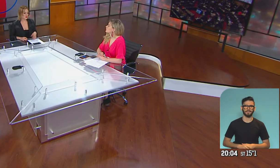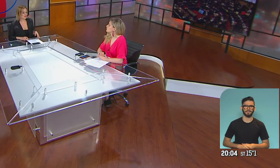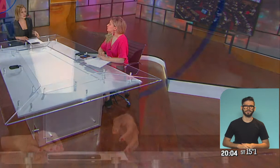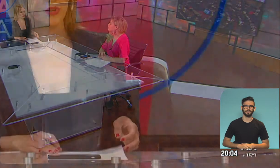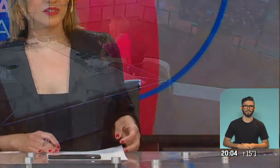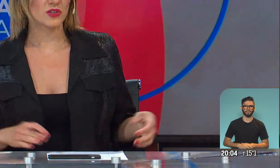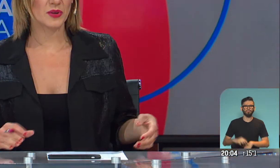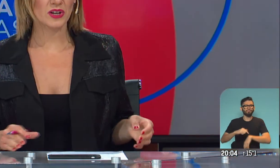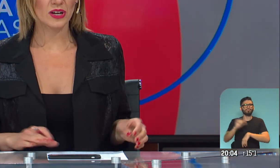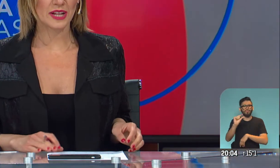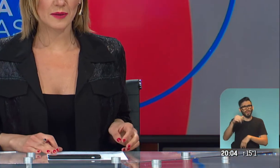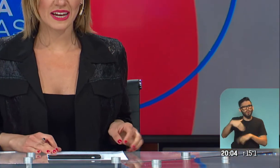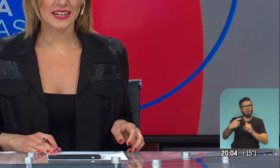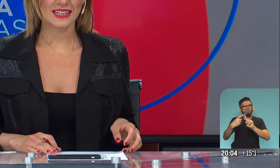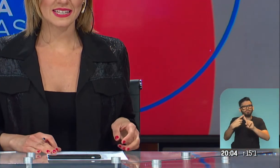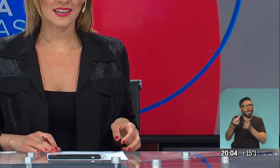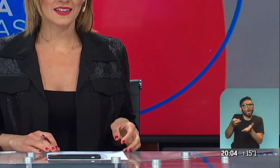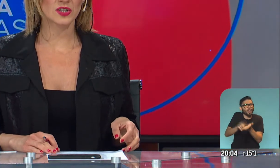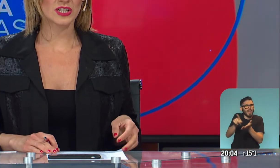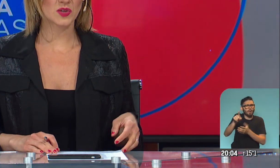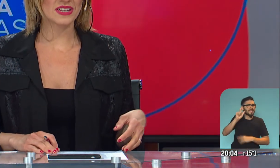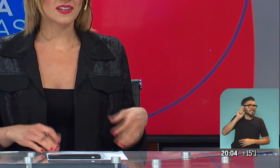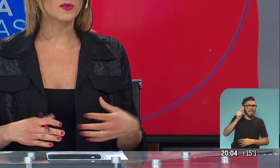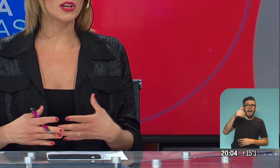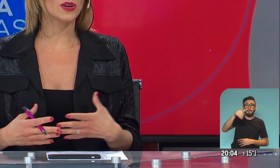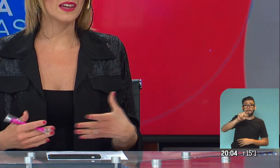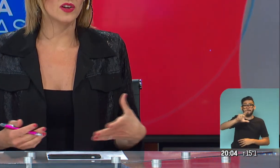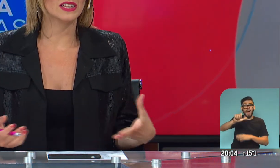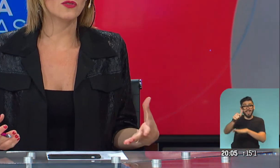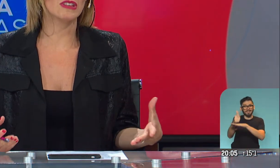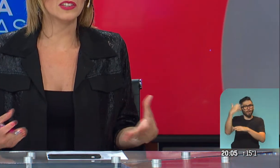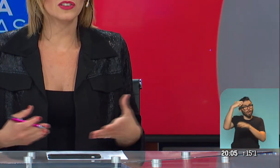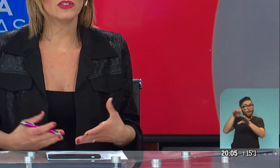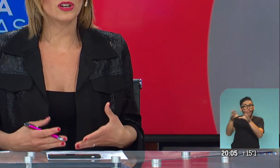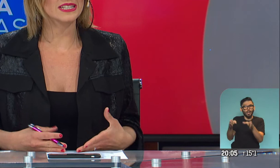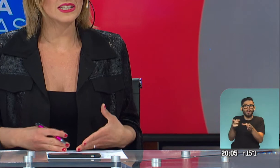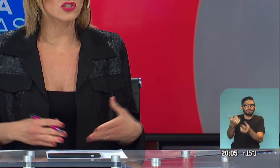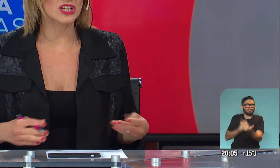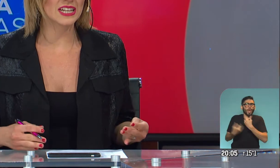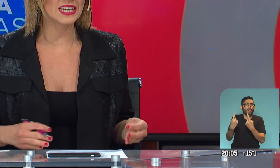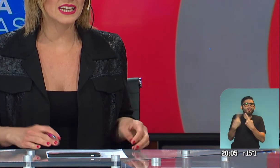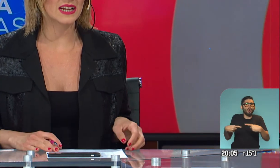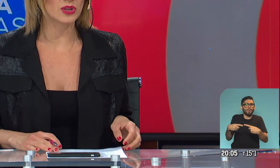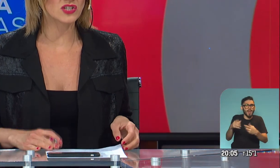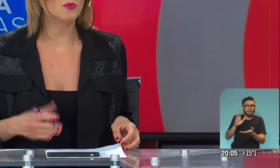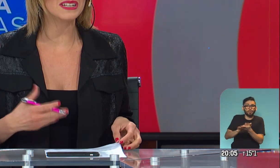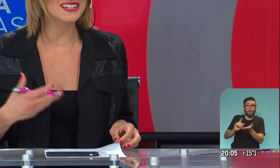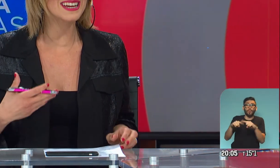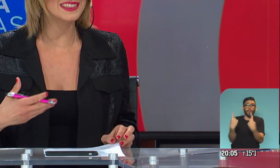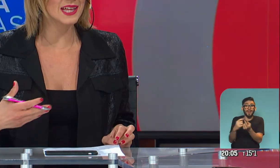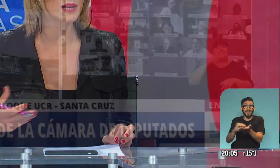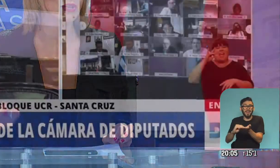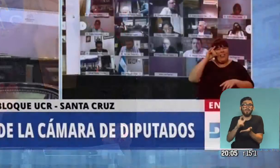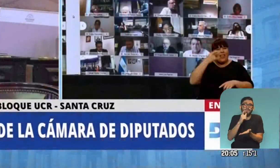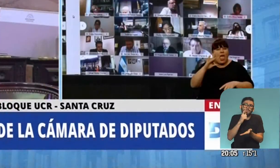En minutos más tomaremos contacto otra vez con Gabriel Gamarra, desde allí desde el Congreso para seguir con más novedades de lo que está sucediendo dentro del recinto. Se cree que la votación va a